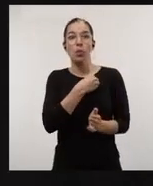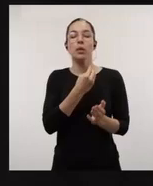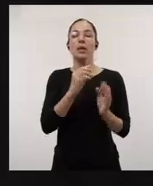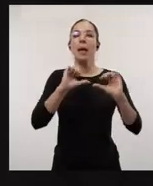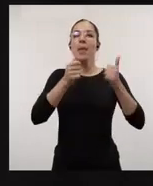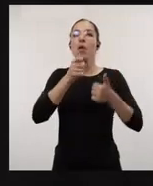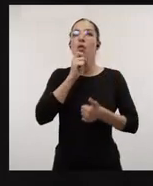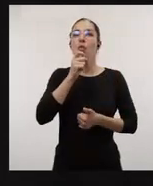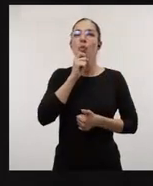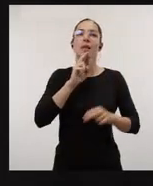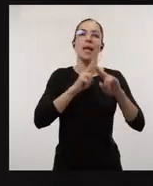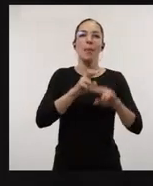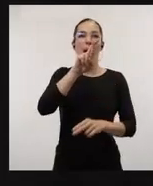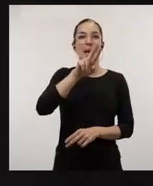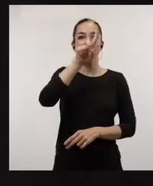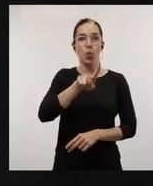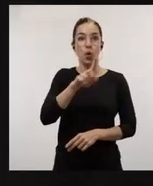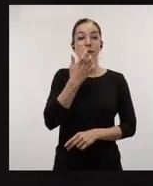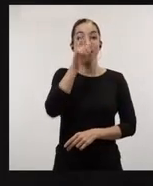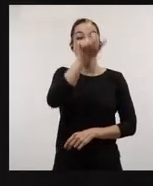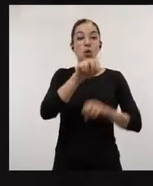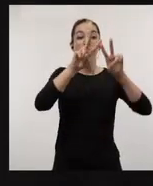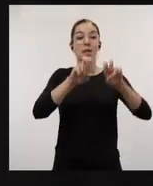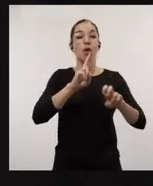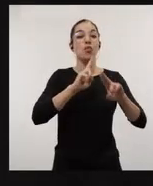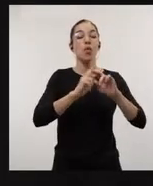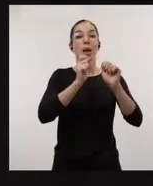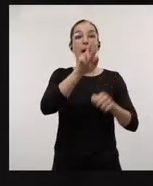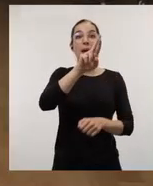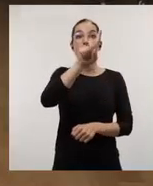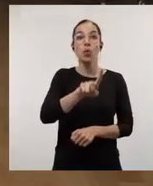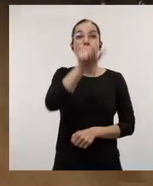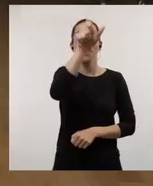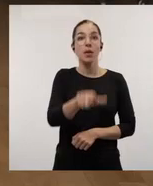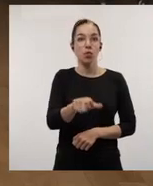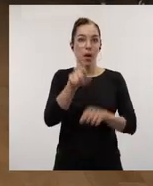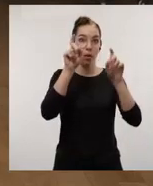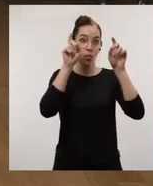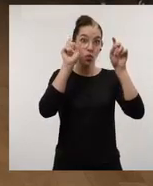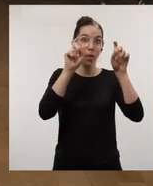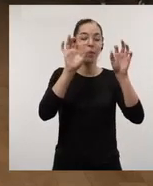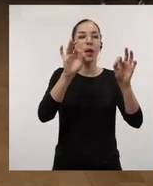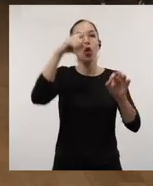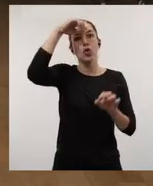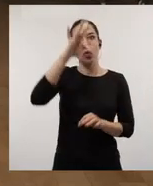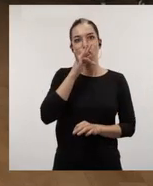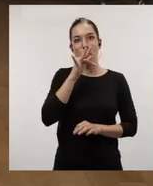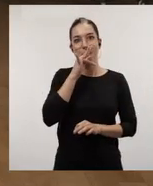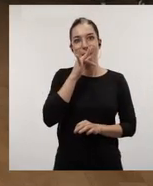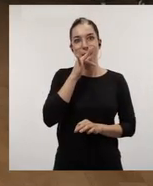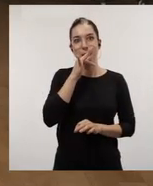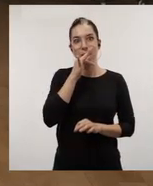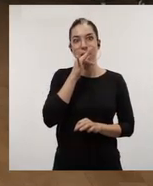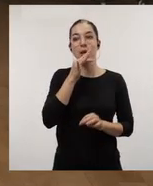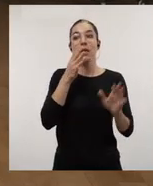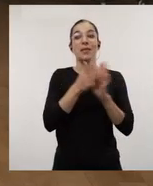con un R1. Nosotros llamamos un investigador R1 a aquel personal docente que todavía no es doctor, aquel personal de la universidad que todavía no es